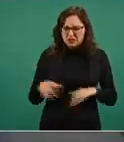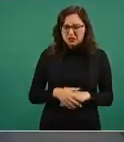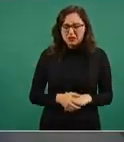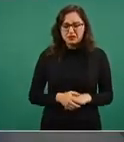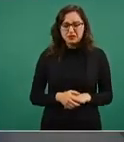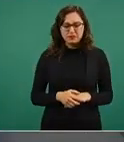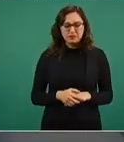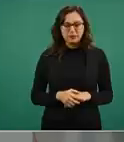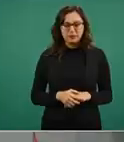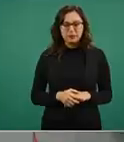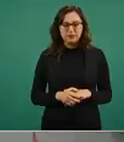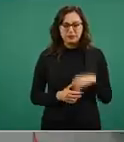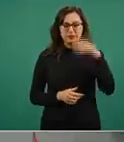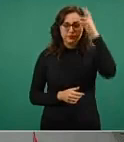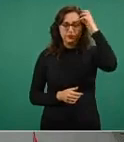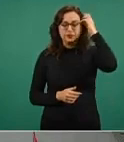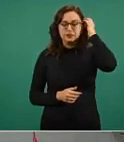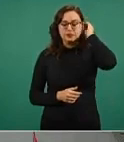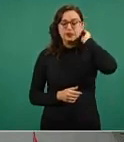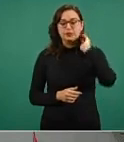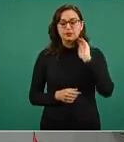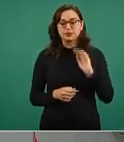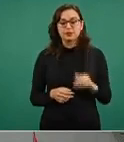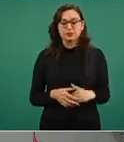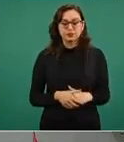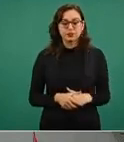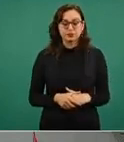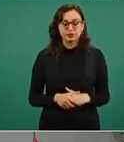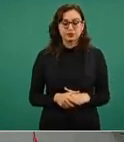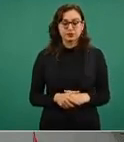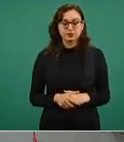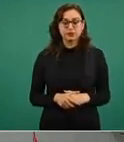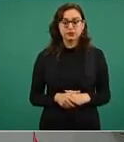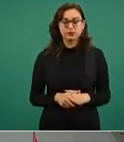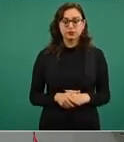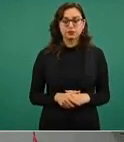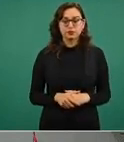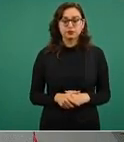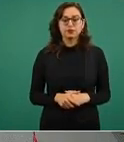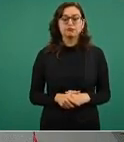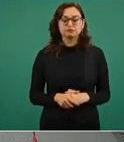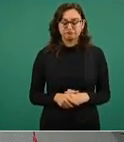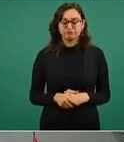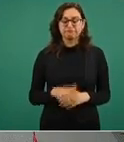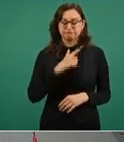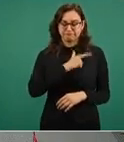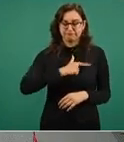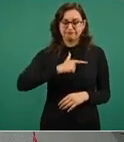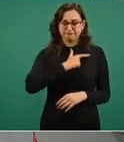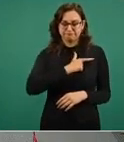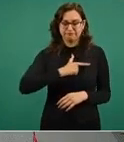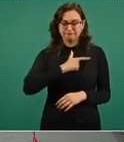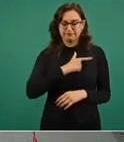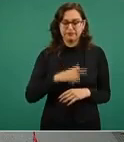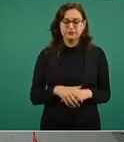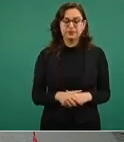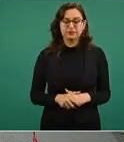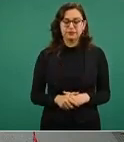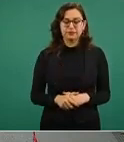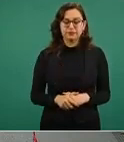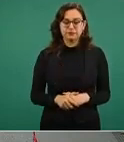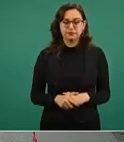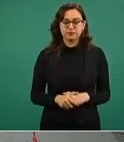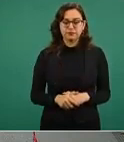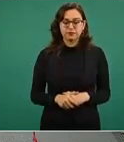Con mucho gusto. El proceso biotecnológico de fabricación de vacunas es muy interesante